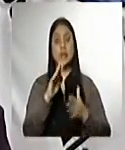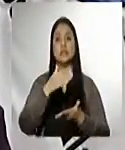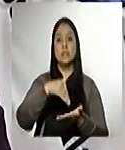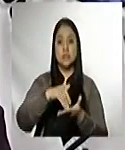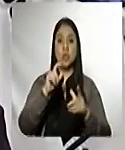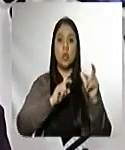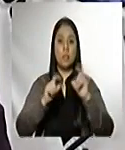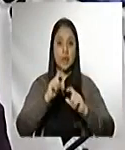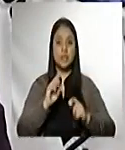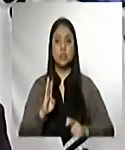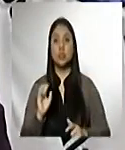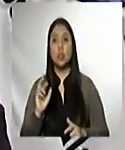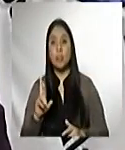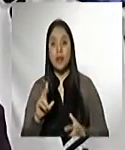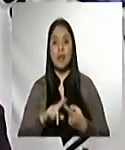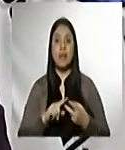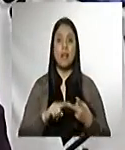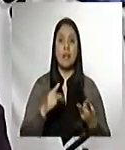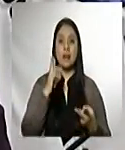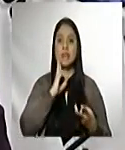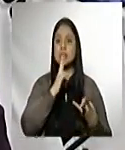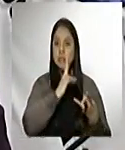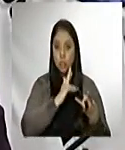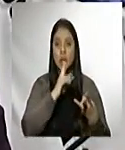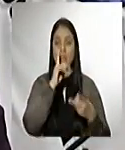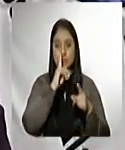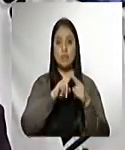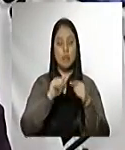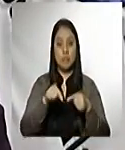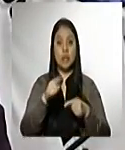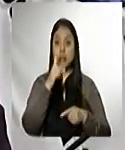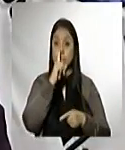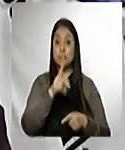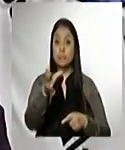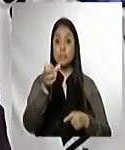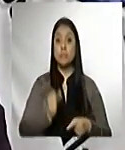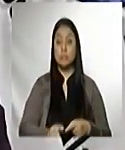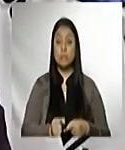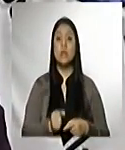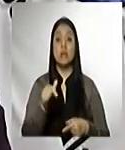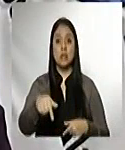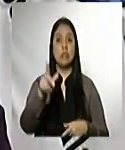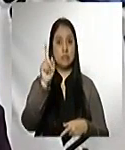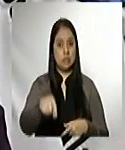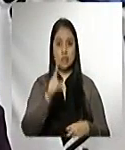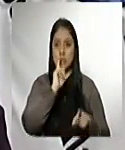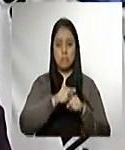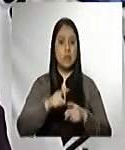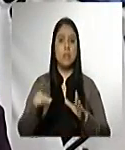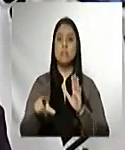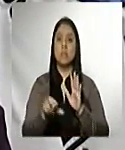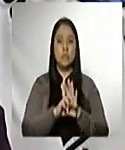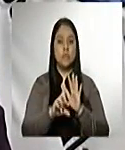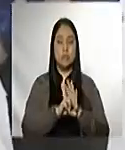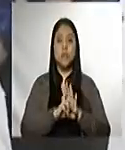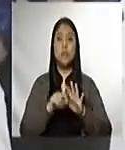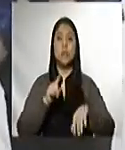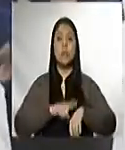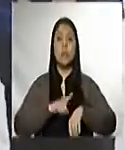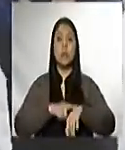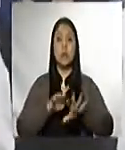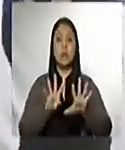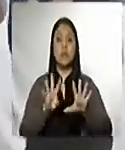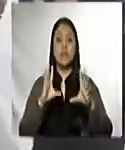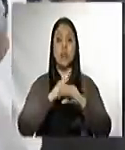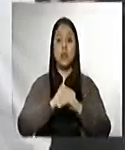bares, restaurantes, además del estricto cumplimiento de la ley seca efectiva a partir de las nueve de la noche.